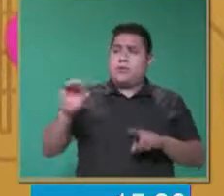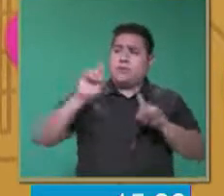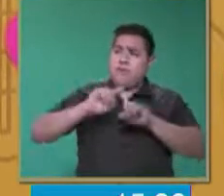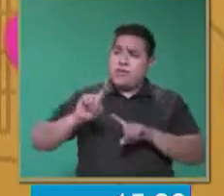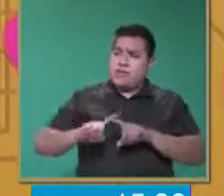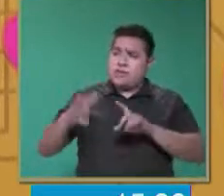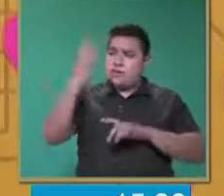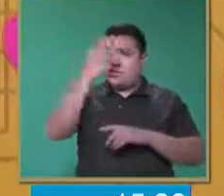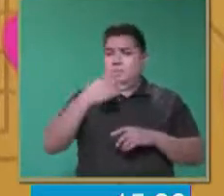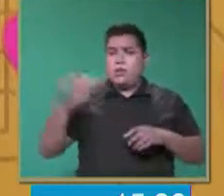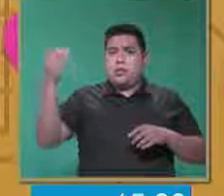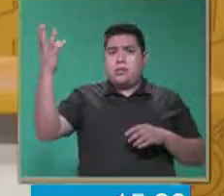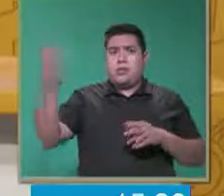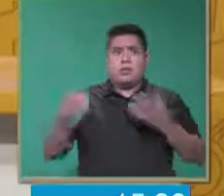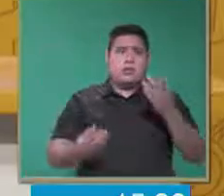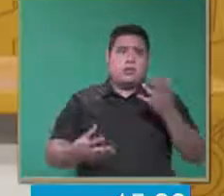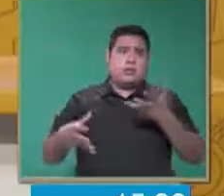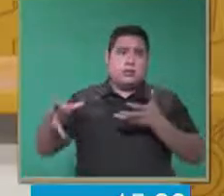esas habilidades.